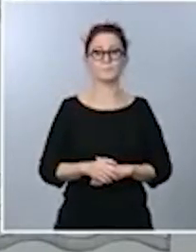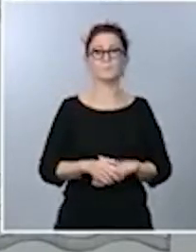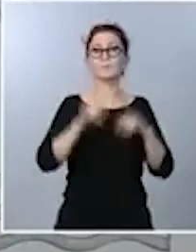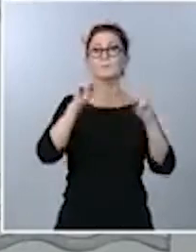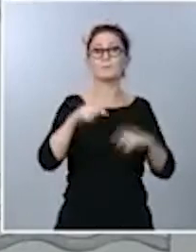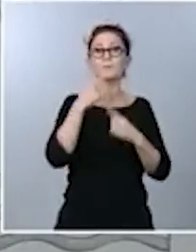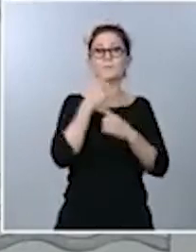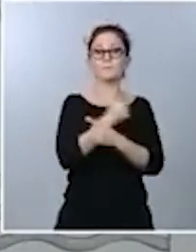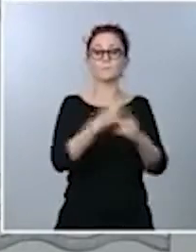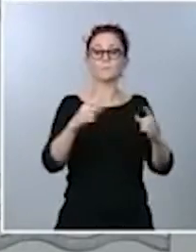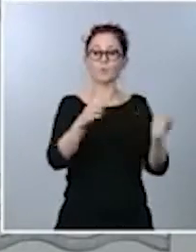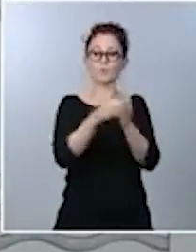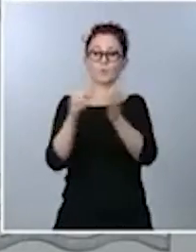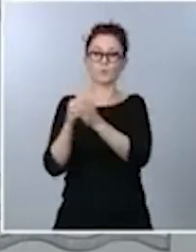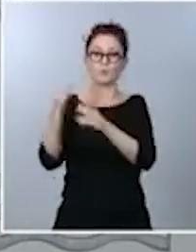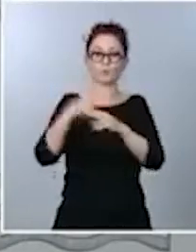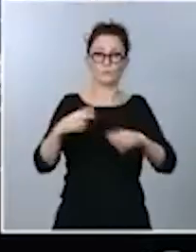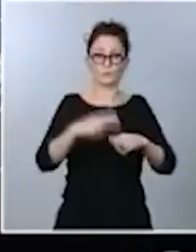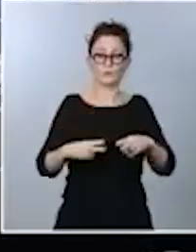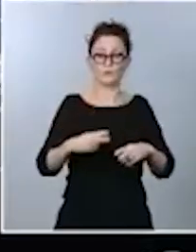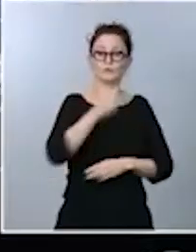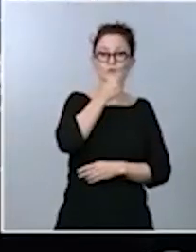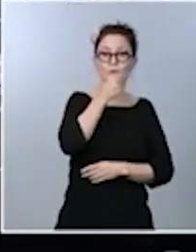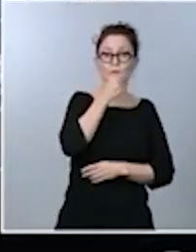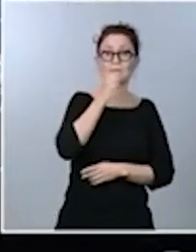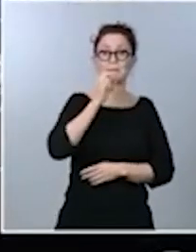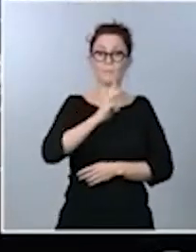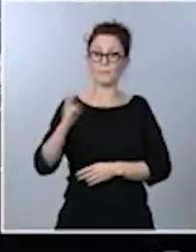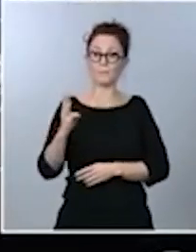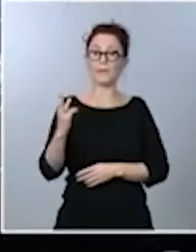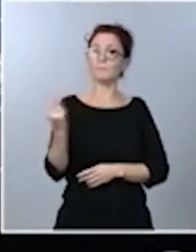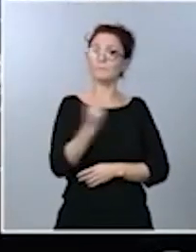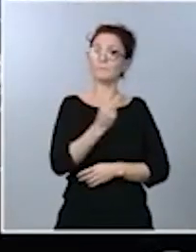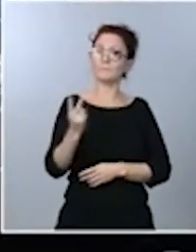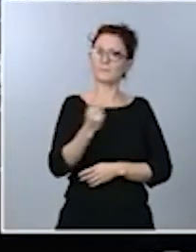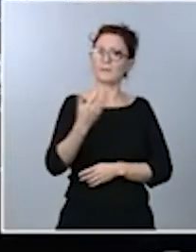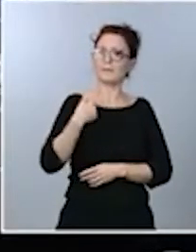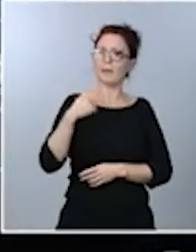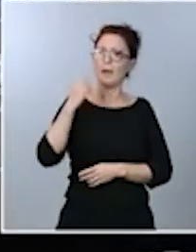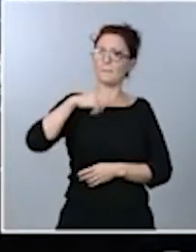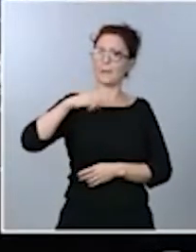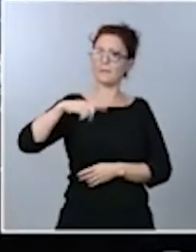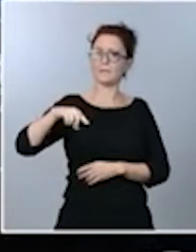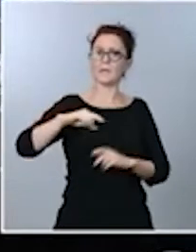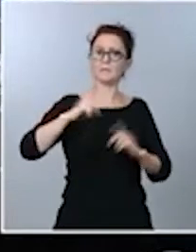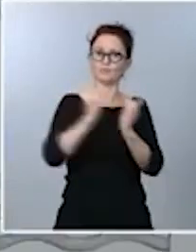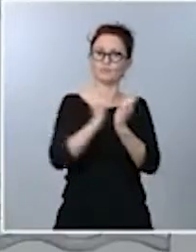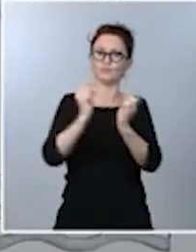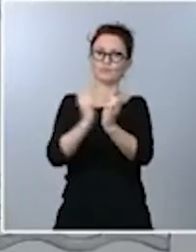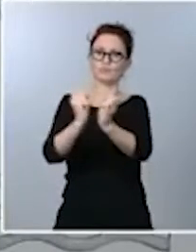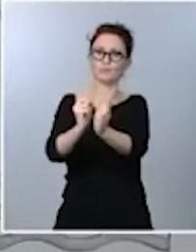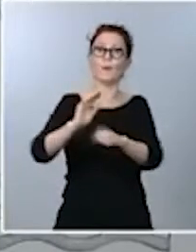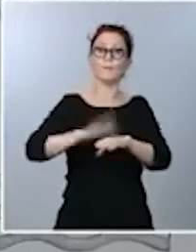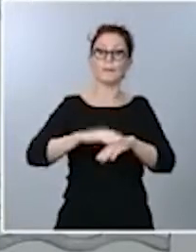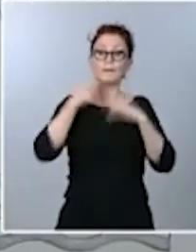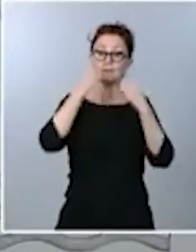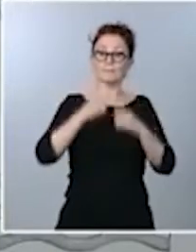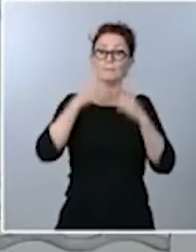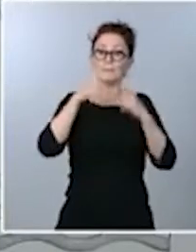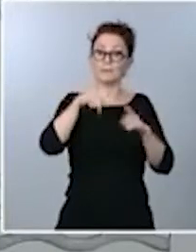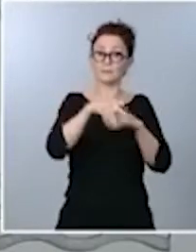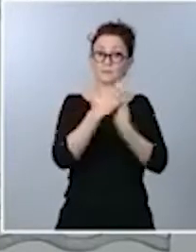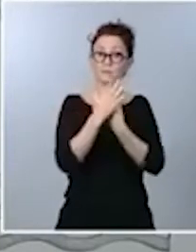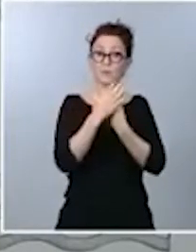Partido Socialista y Partido Popular han tenido, desde hace meses, muchas reuniones para intentar desbloquear esta situación.